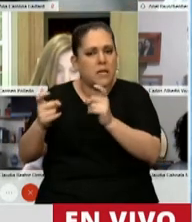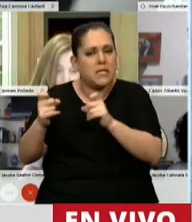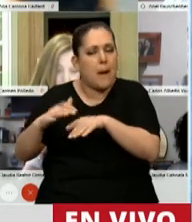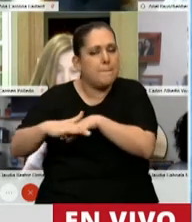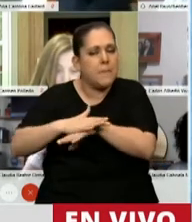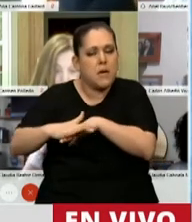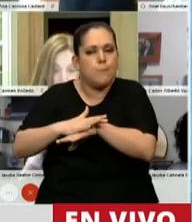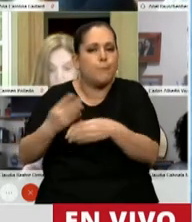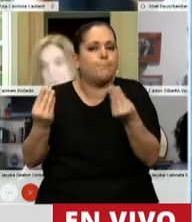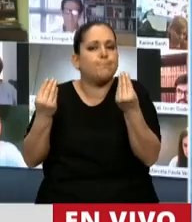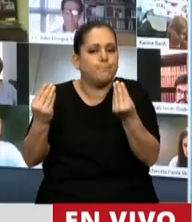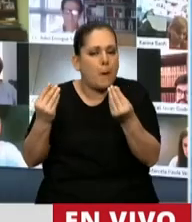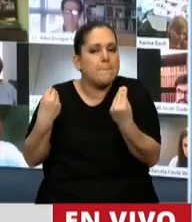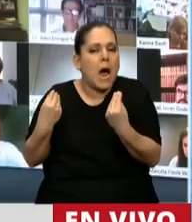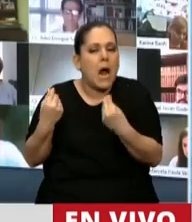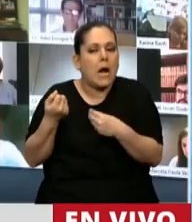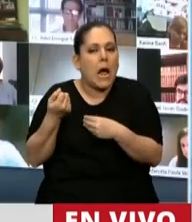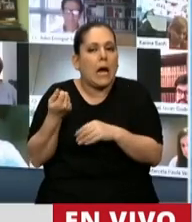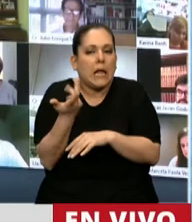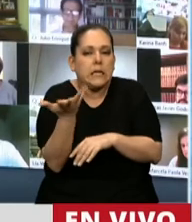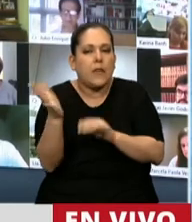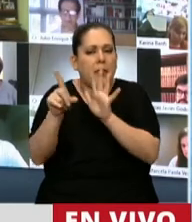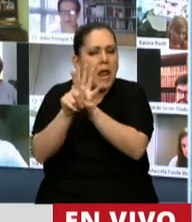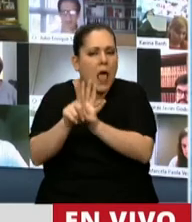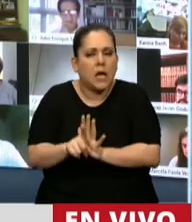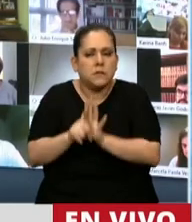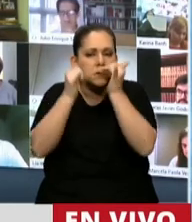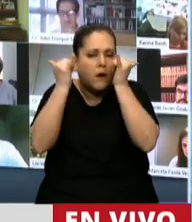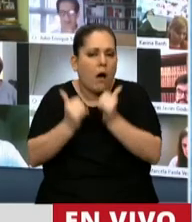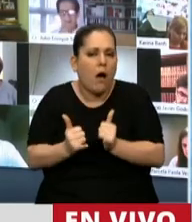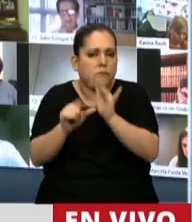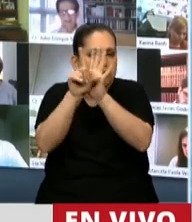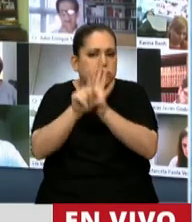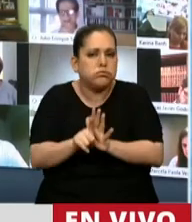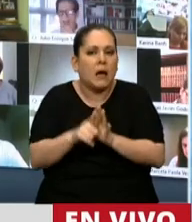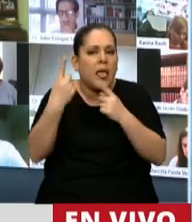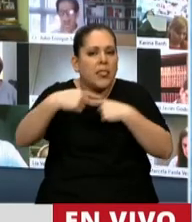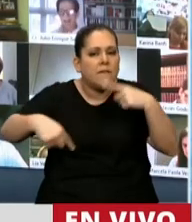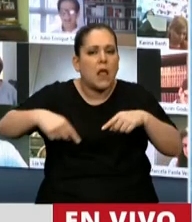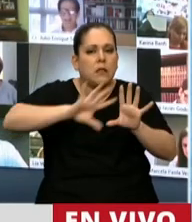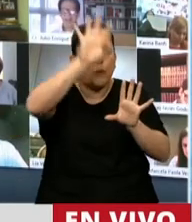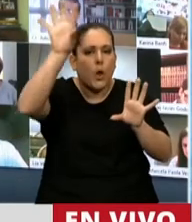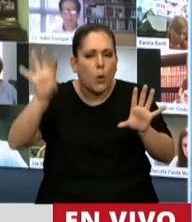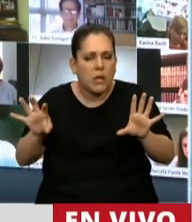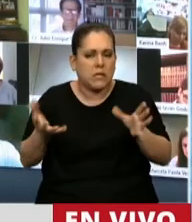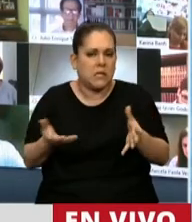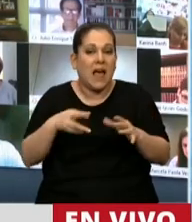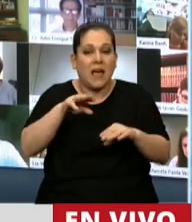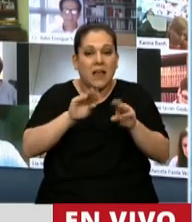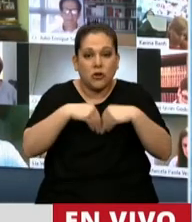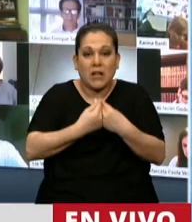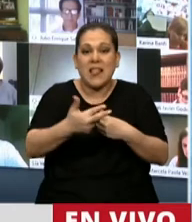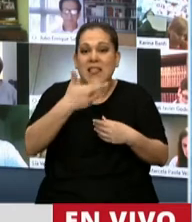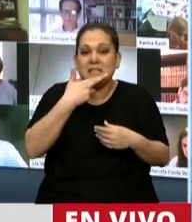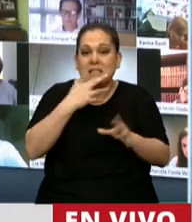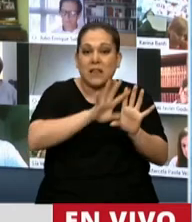otra colega, para esas numerosas leyes que andan en nuestras distintas provincias. Más de 17 provincias